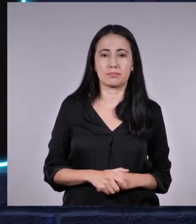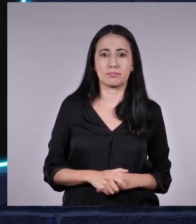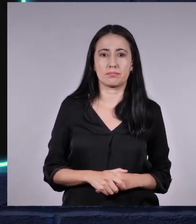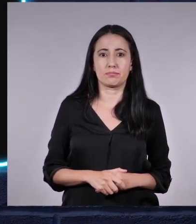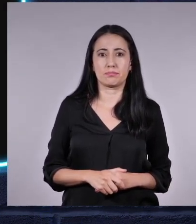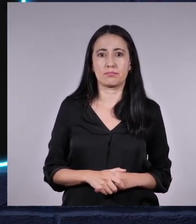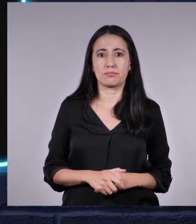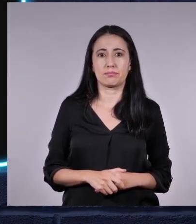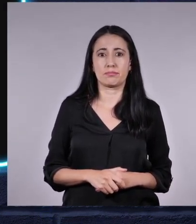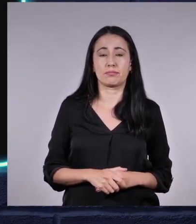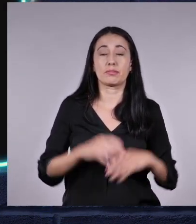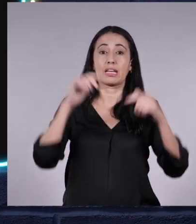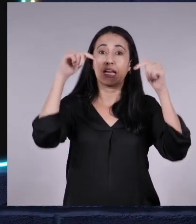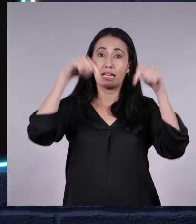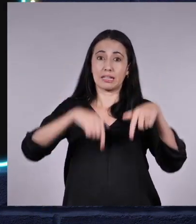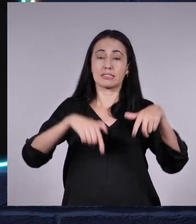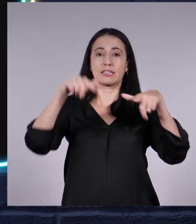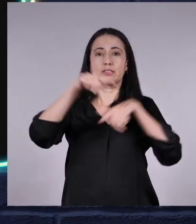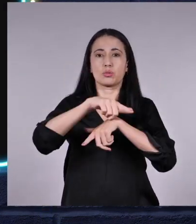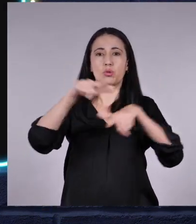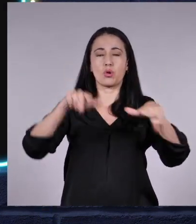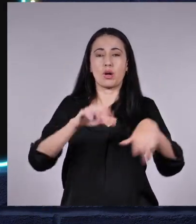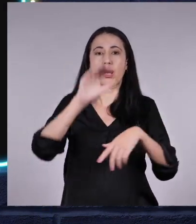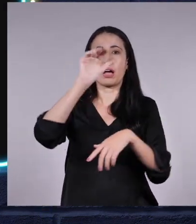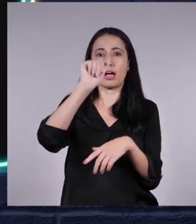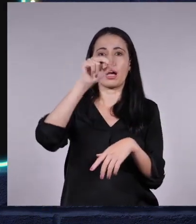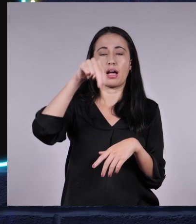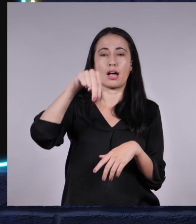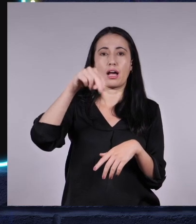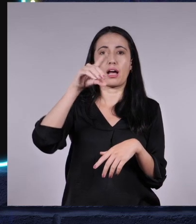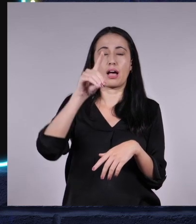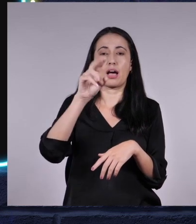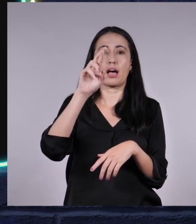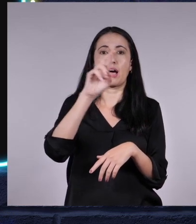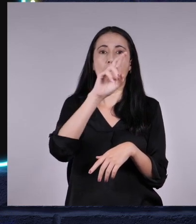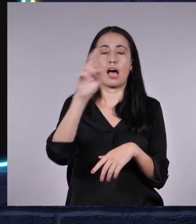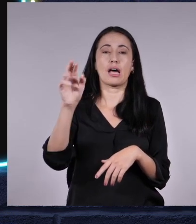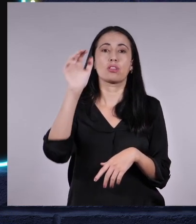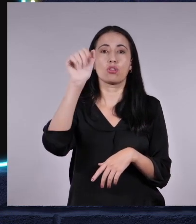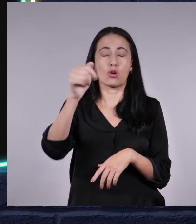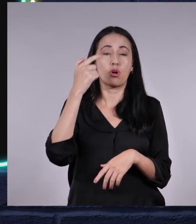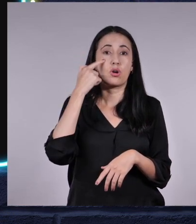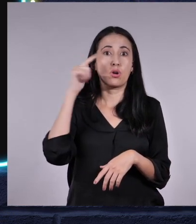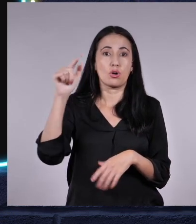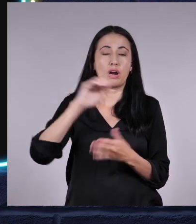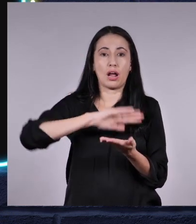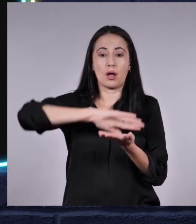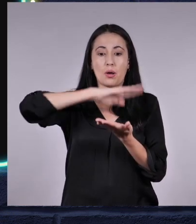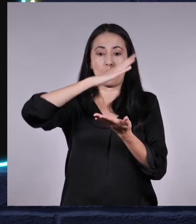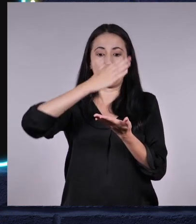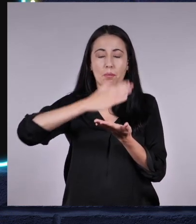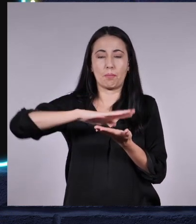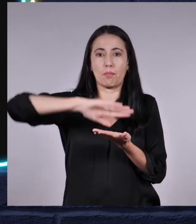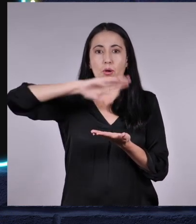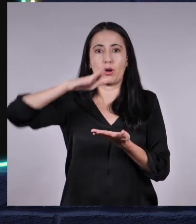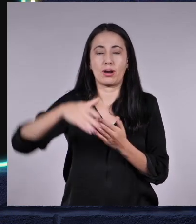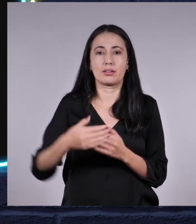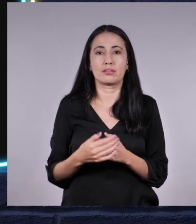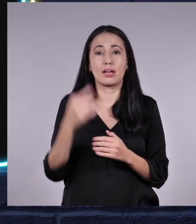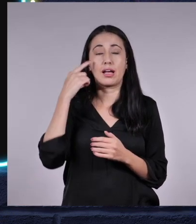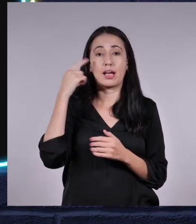Esta es Andorra, el pequeño principado independiente que goza de una ubicación privilegiada en las montañas de los Pirineos,